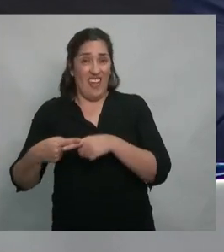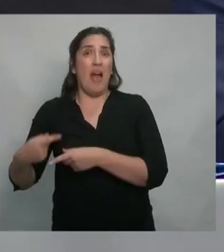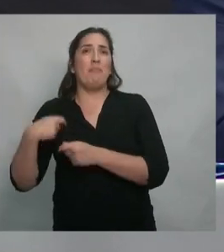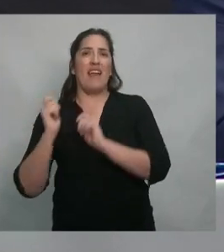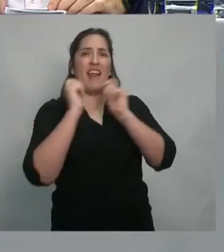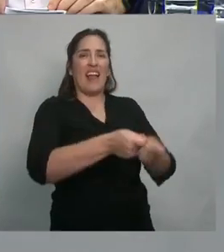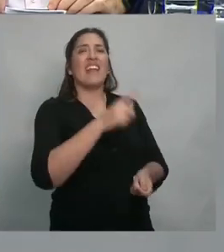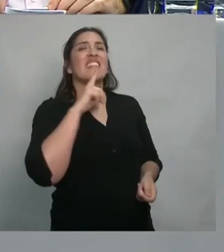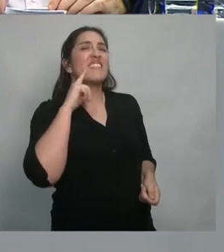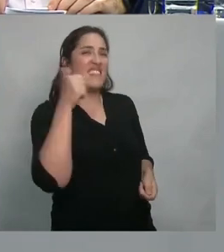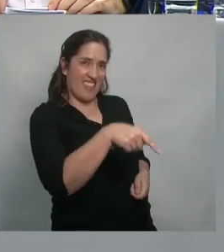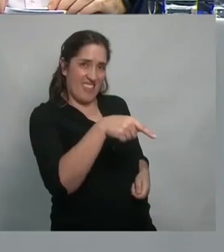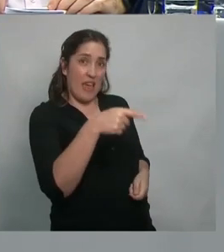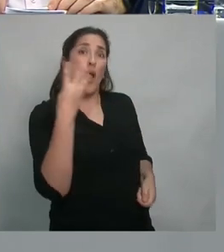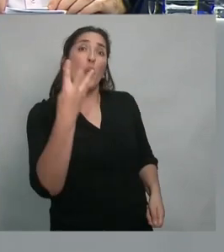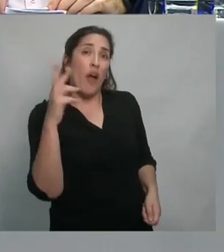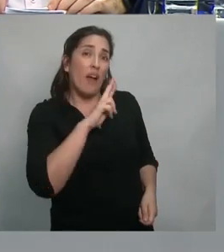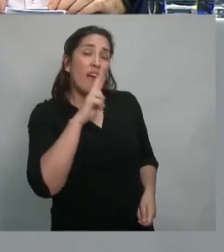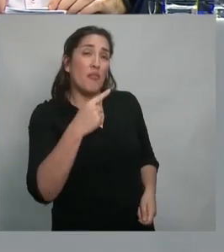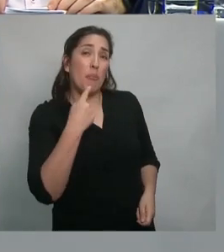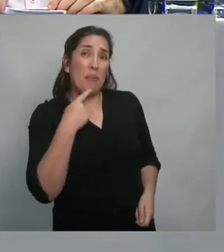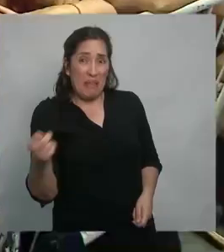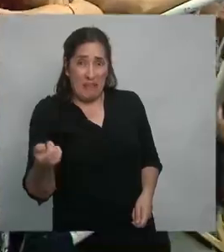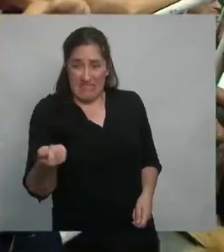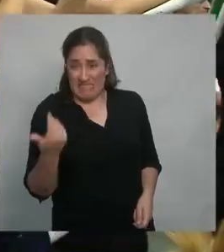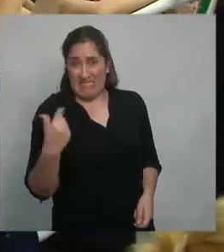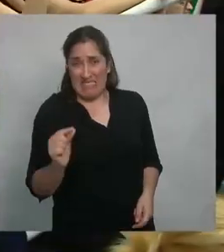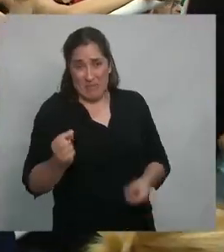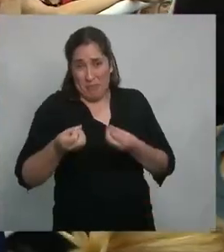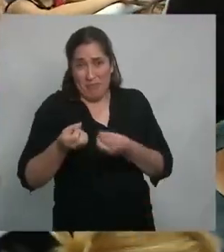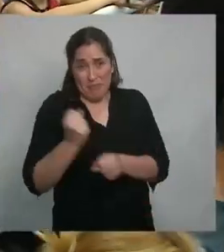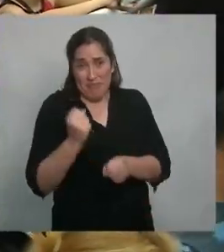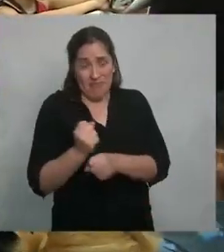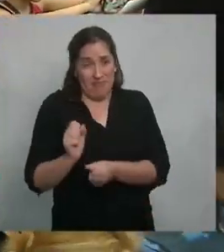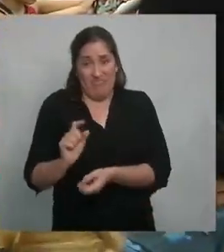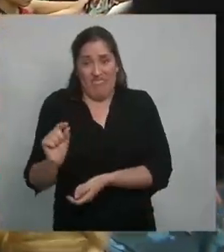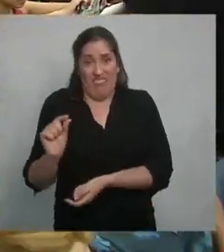llévaselo cuatro pibas que acababan de perder el trabajo